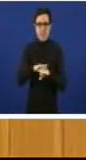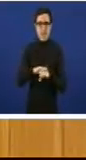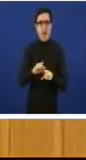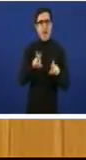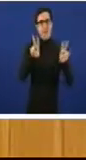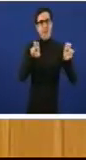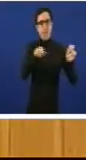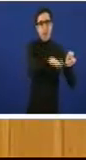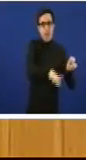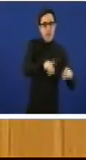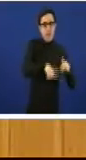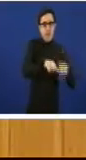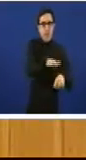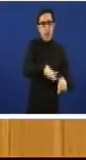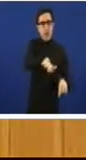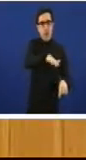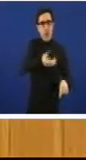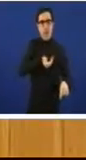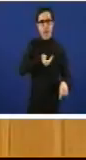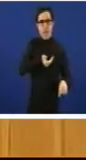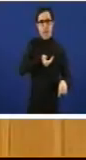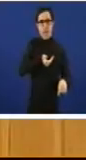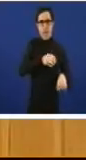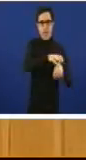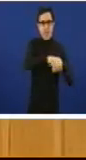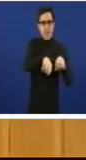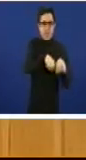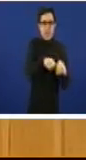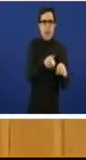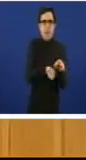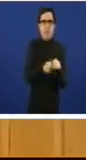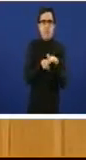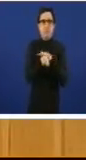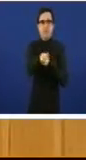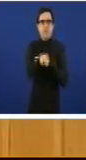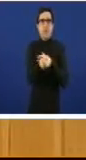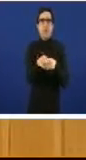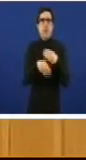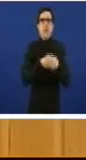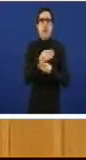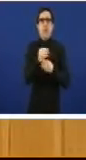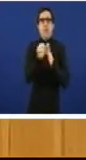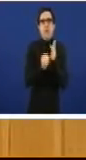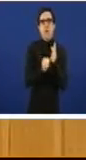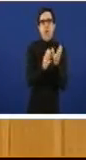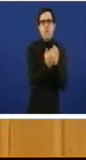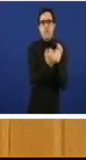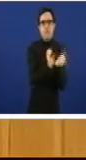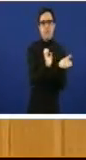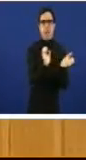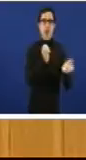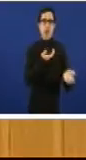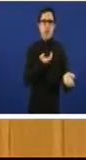existentes para que desenvolvan programas consensuados cos propios concellos de carácter ou de gran